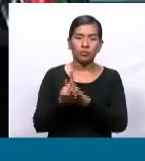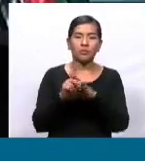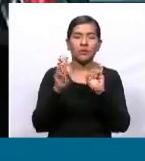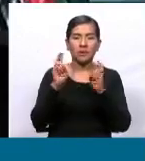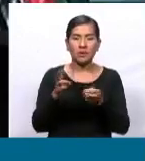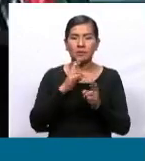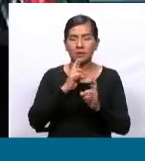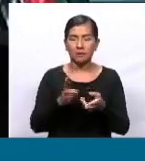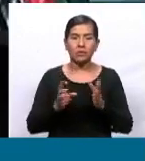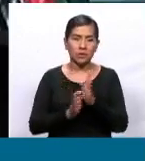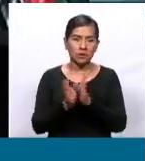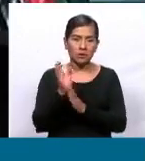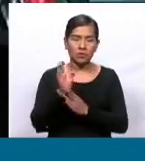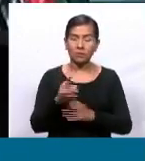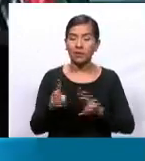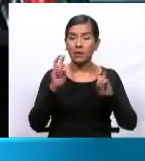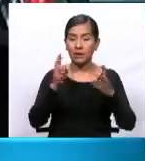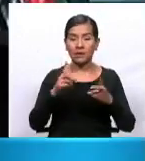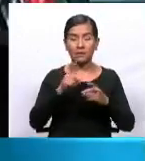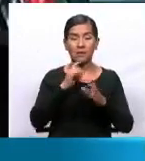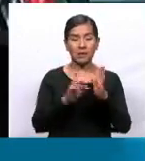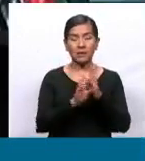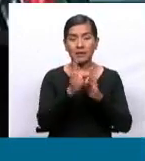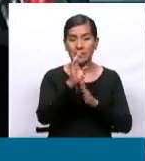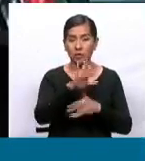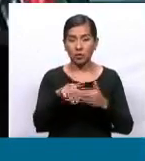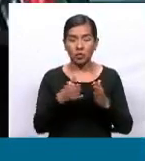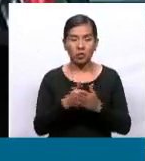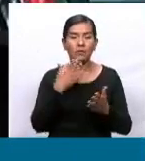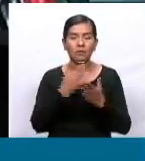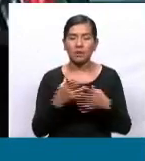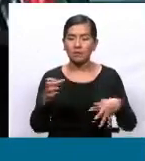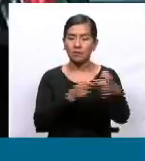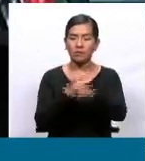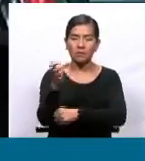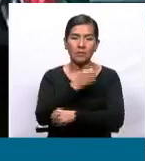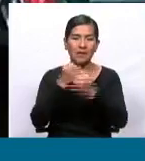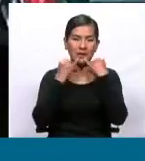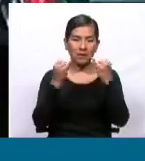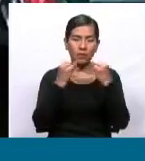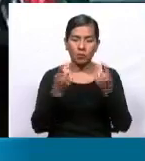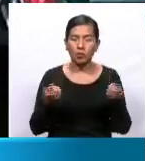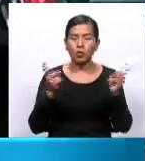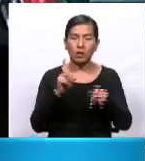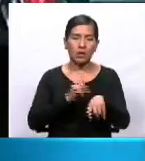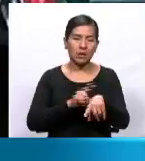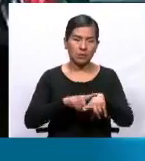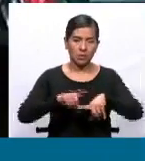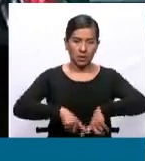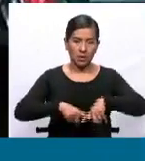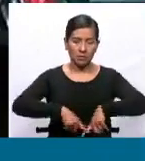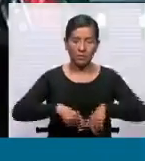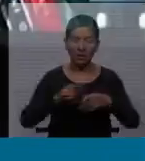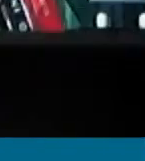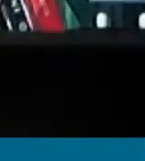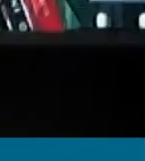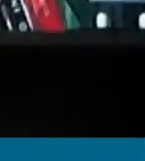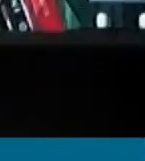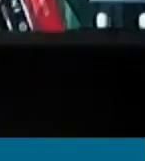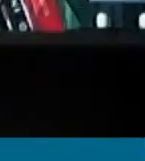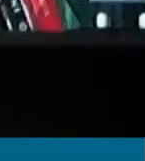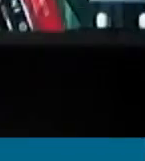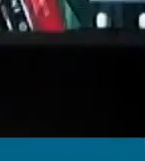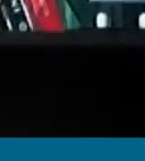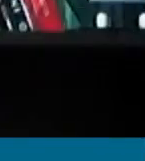resultados del censo. El censo como tal es un relevamiento de información en un momento dado de una población para